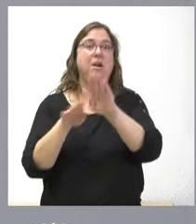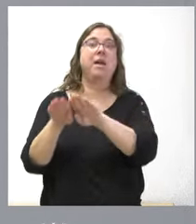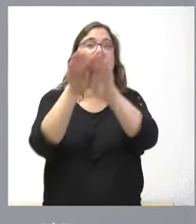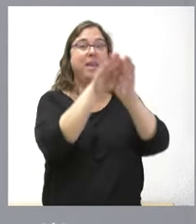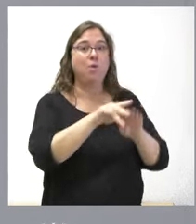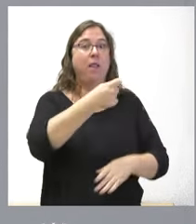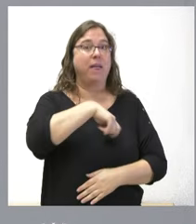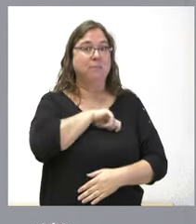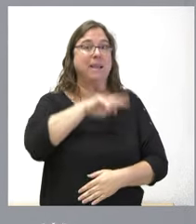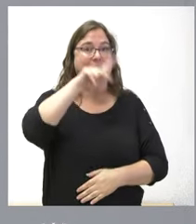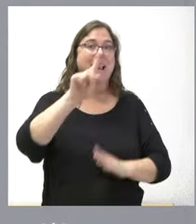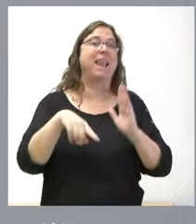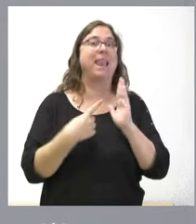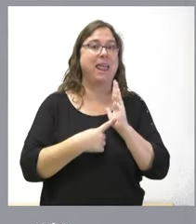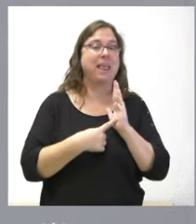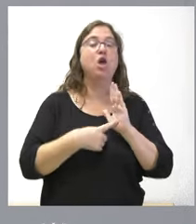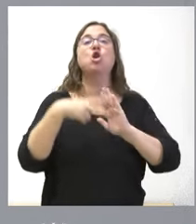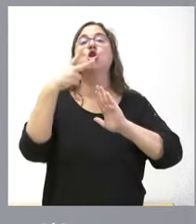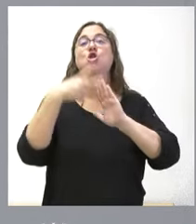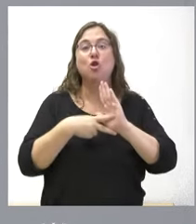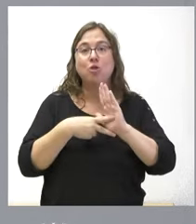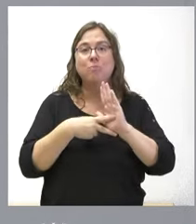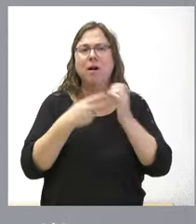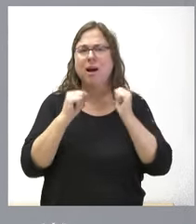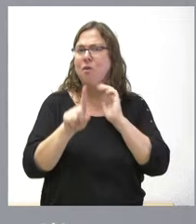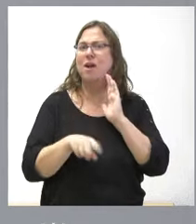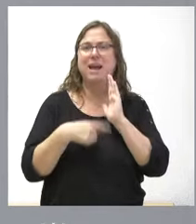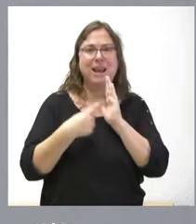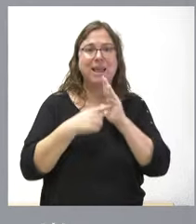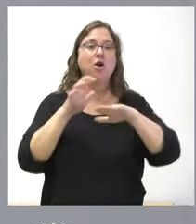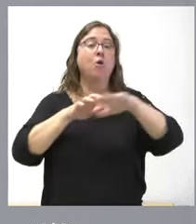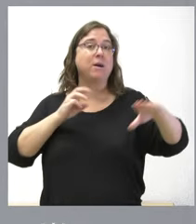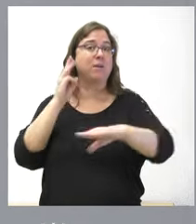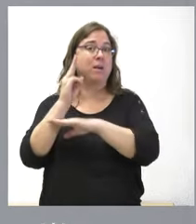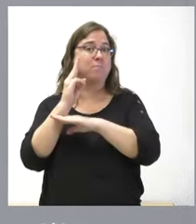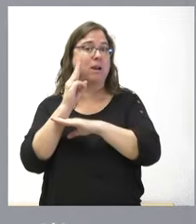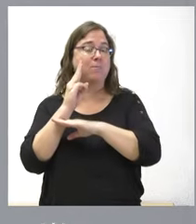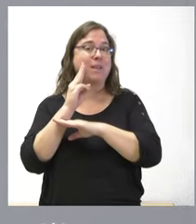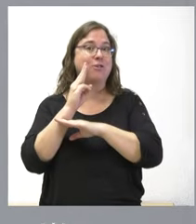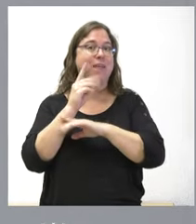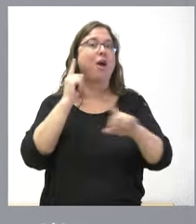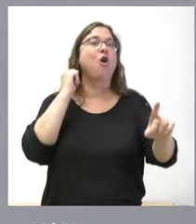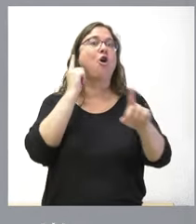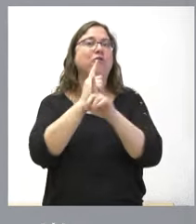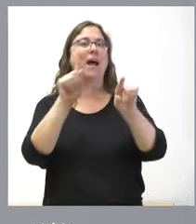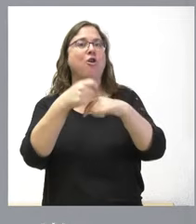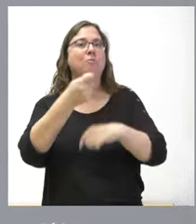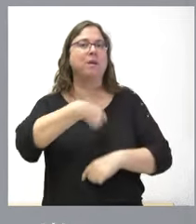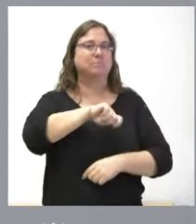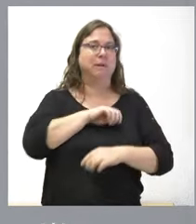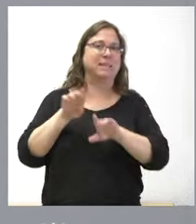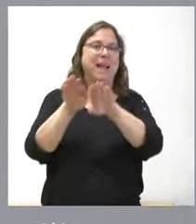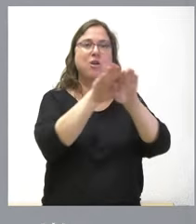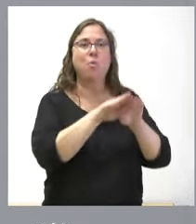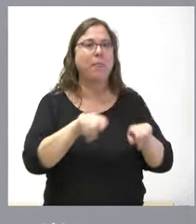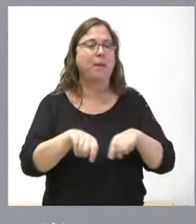nosotros creemos que no puede haber una norma incluso con rango de ley o una mayoría parlamentaria que haga algo que rompa la igualdad entre los españoles bien